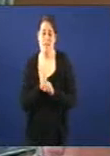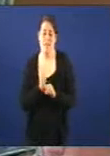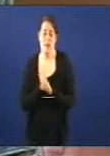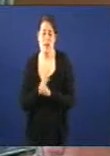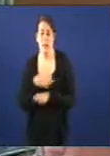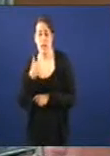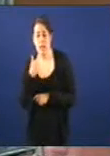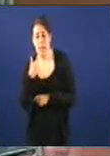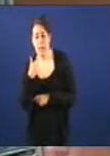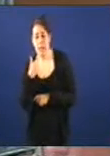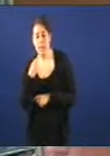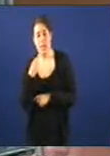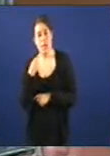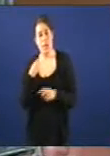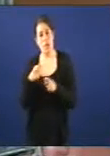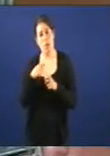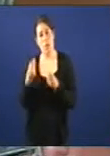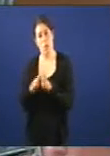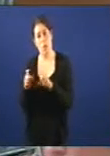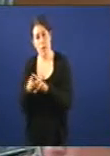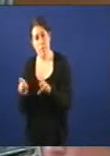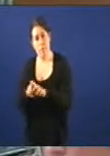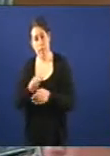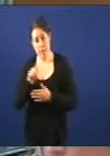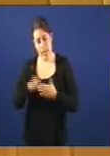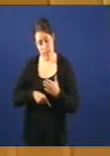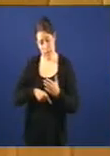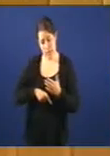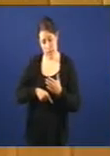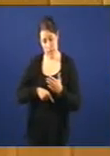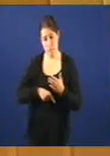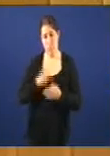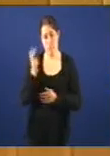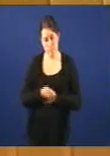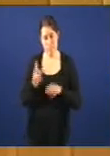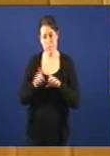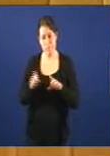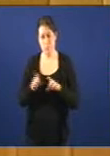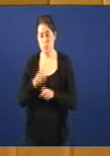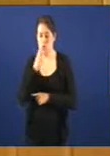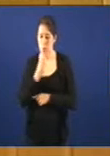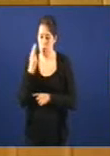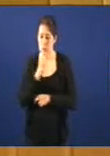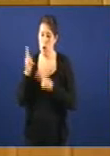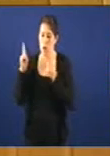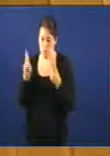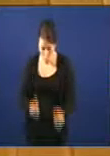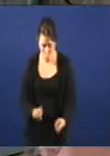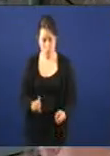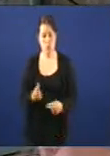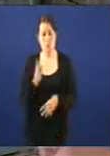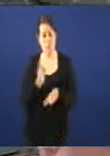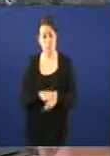facer as negociacións cas empresas e no meu despacho a empresa se comprometeu a poñerlle un autobús as traballadoras e os traballadores